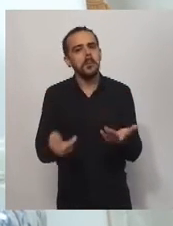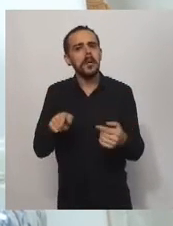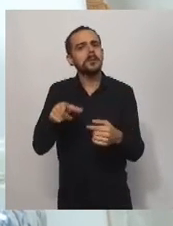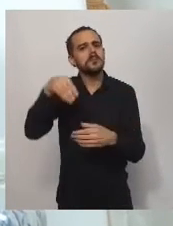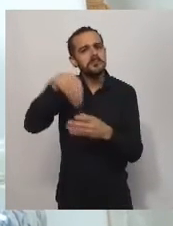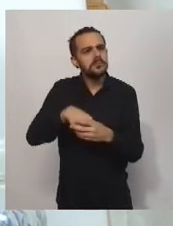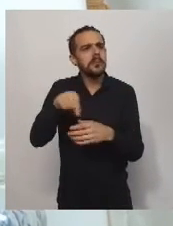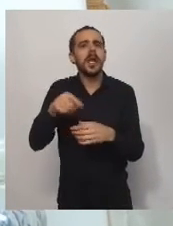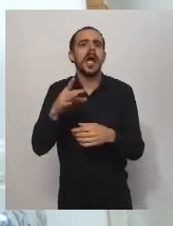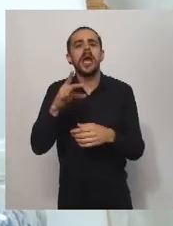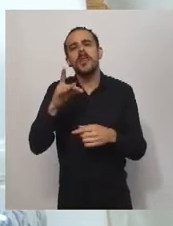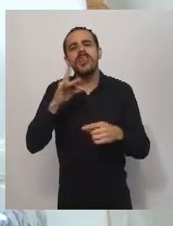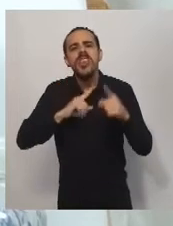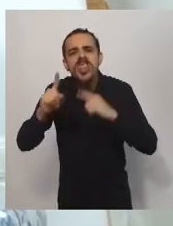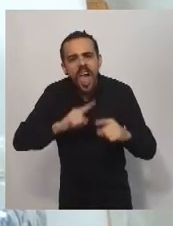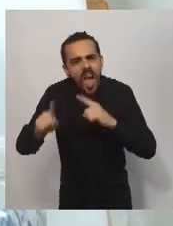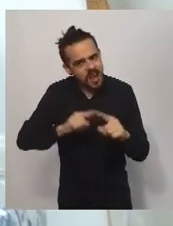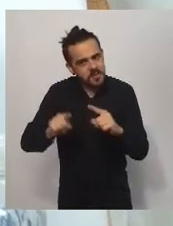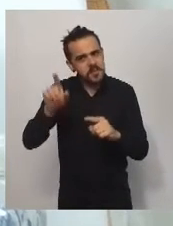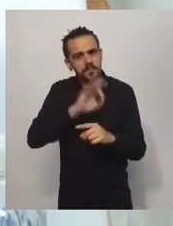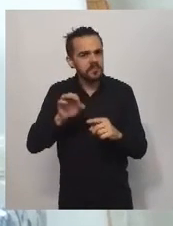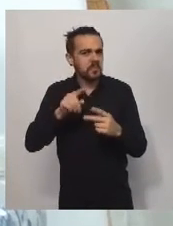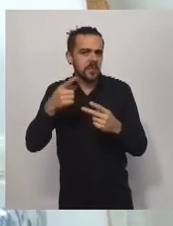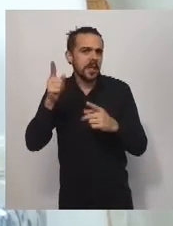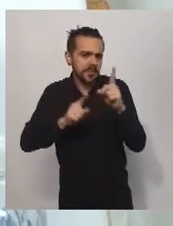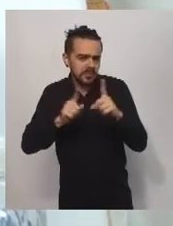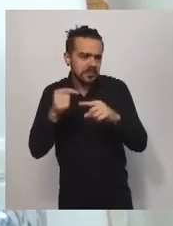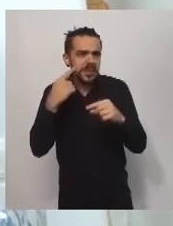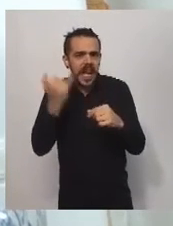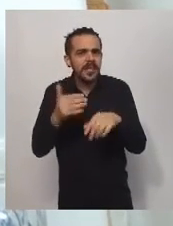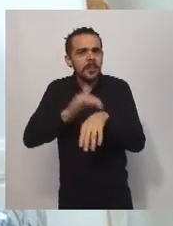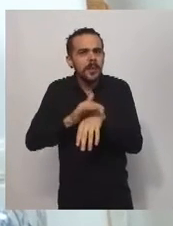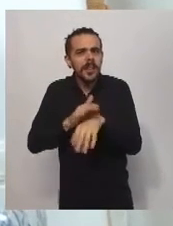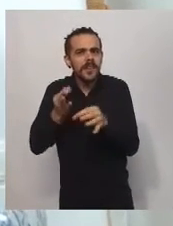a los padres de los chicos que hacen las distintas disciplinas deportivas